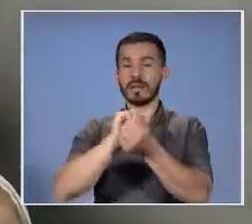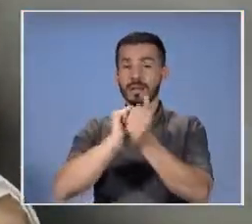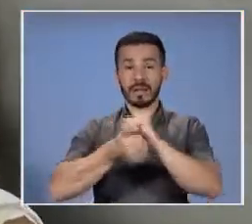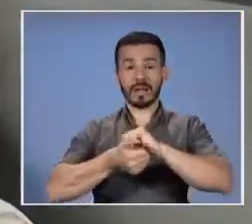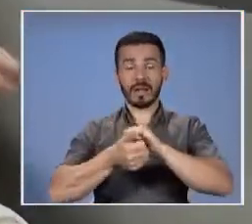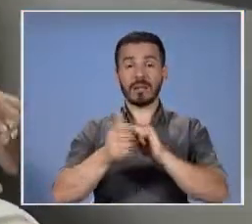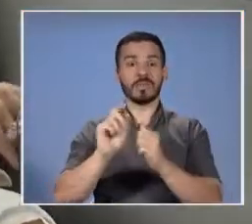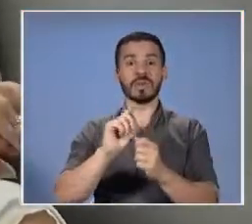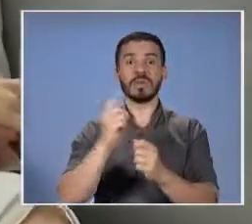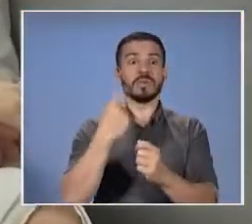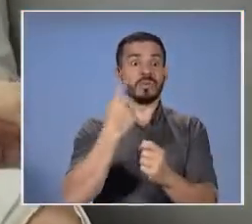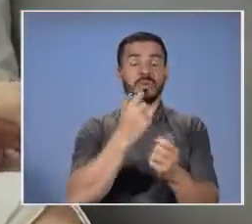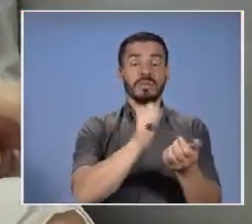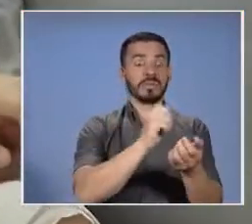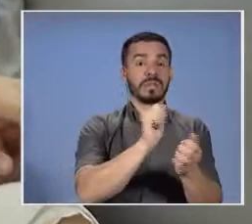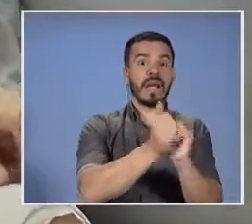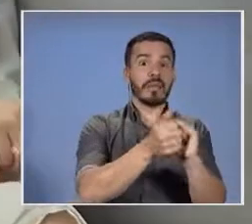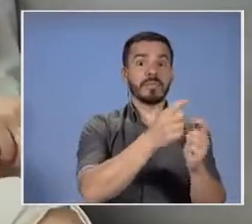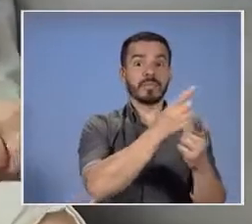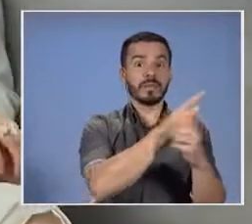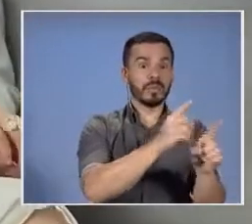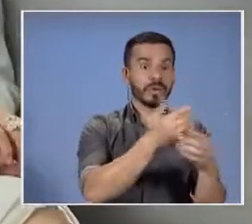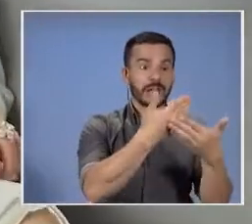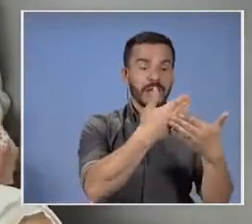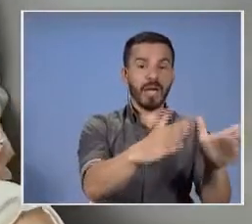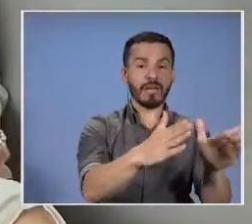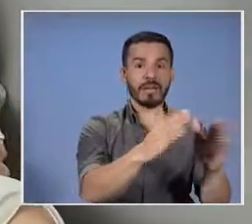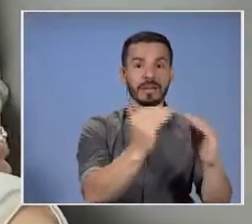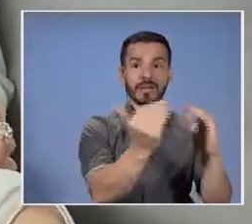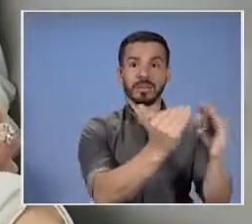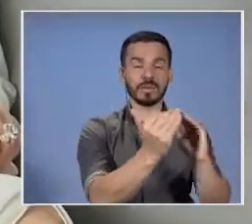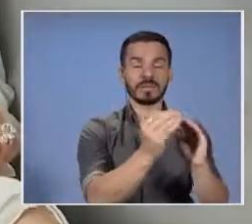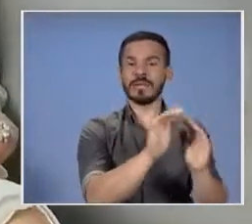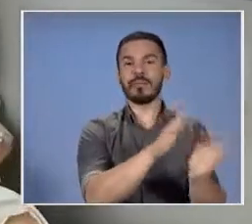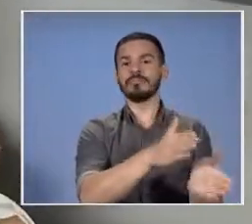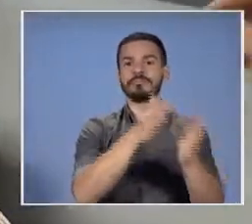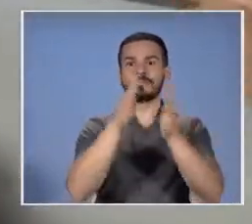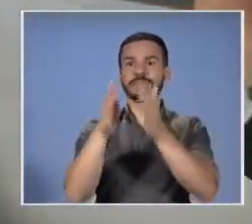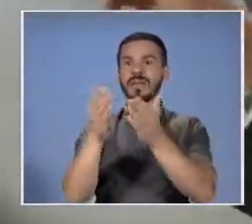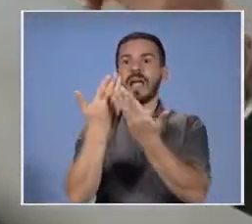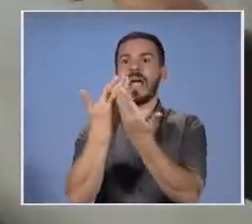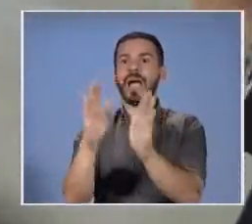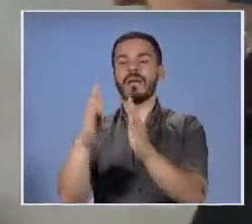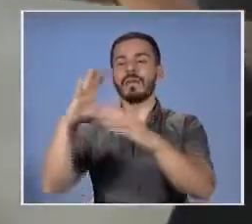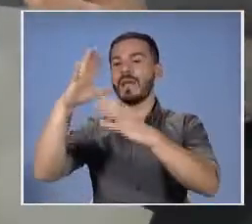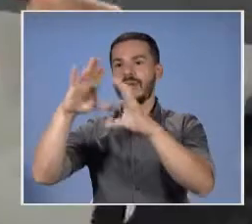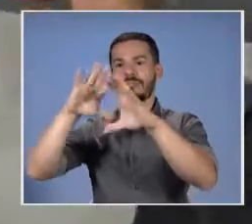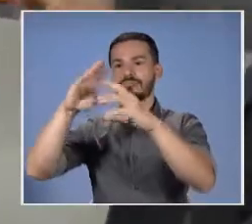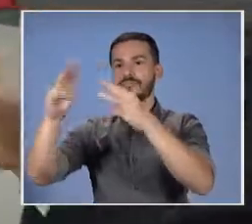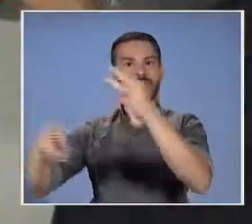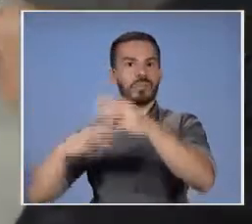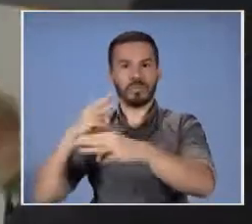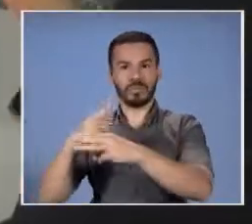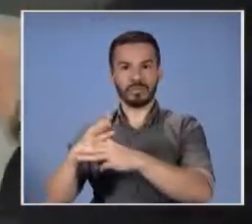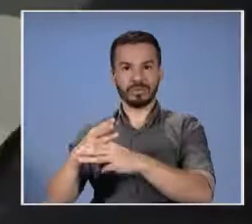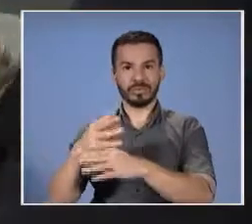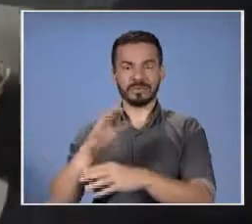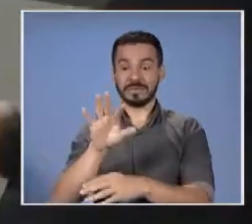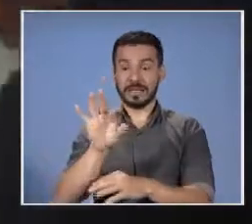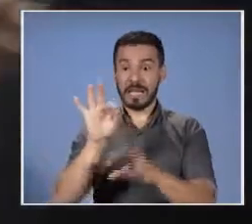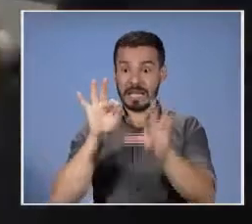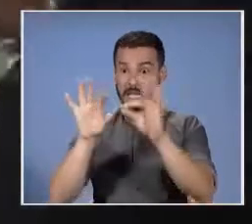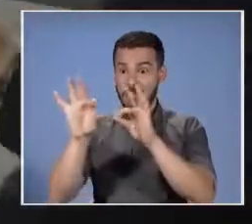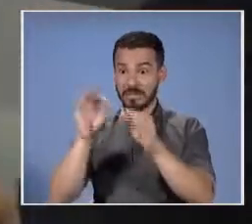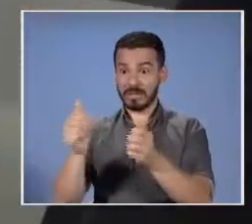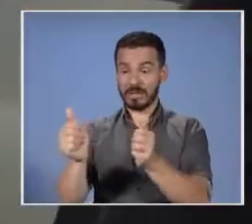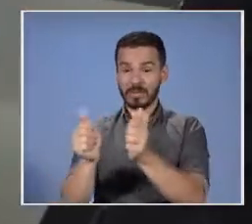solamente democrática y abierta a la ciudadanía, sino yo diría al mundo, en el que los invitados que nos acompañan se